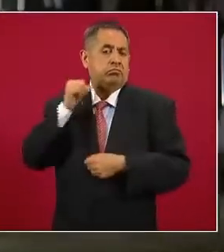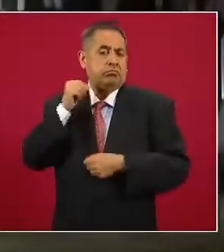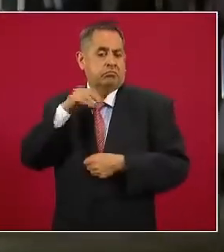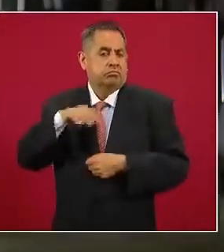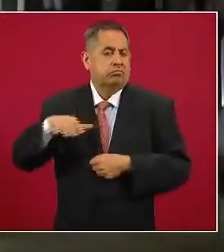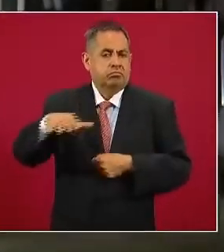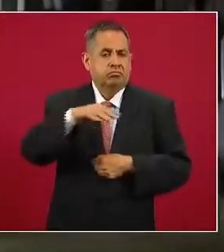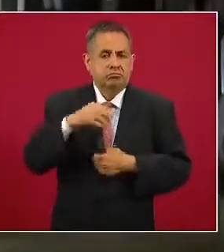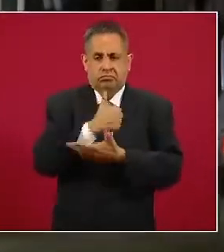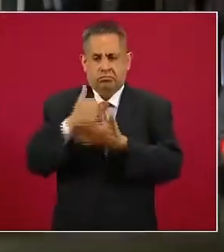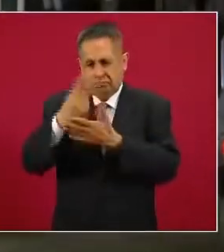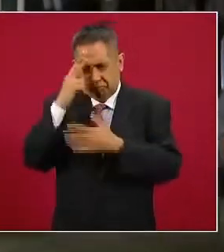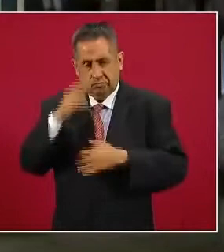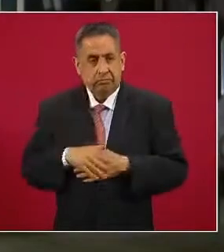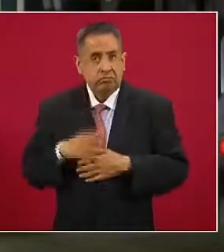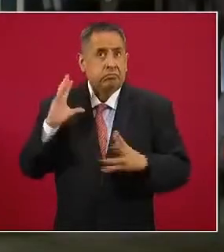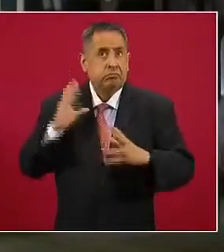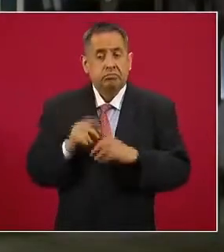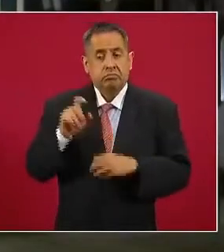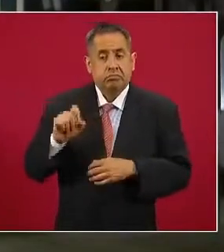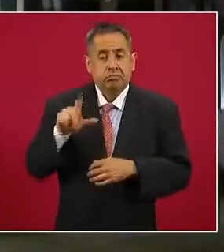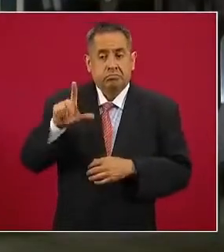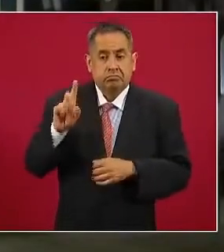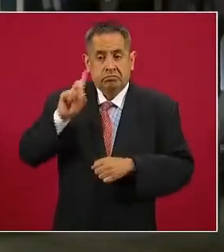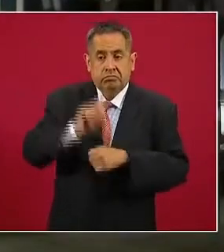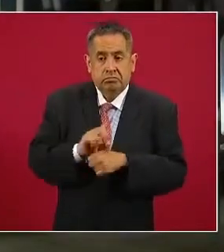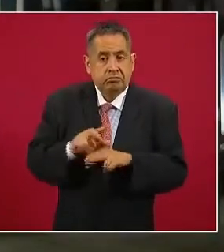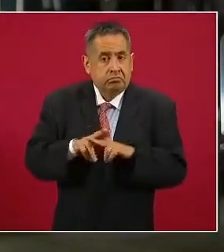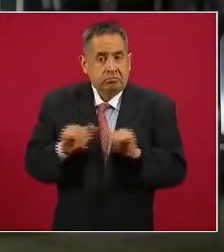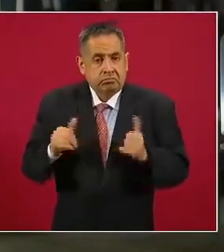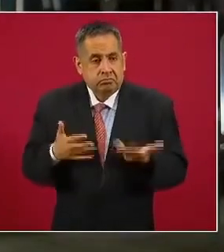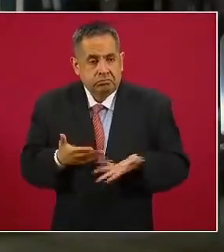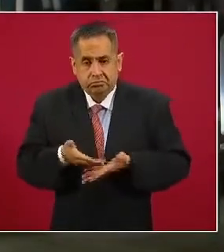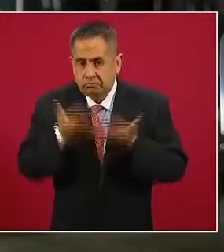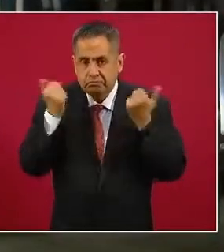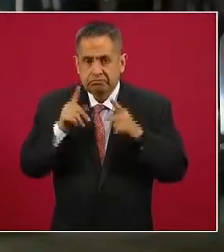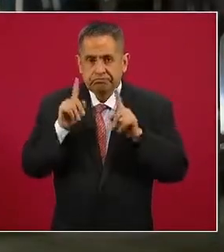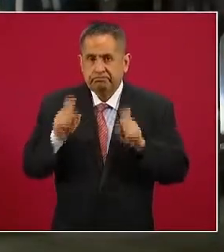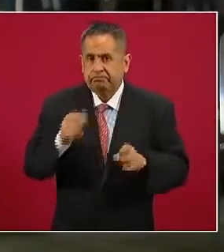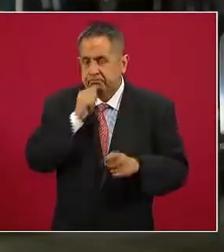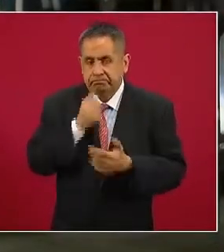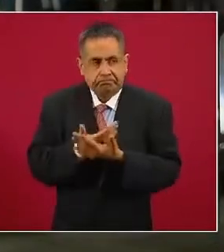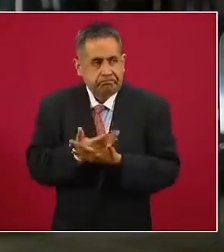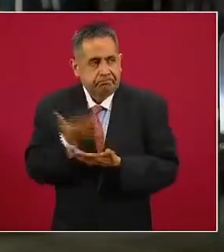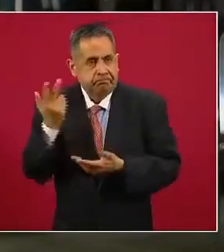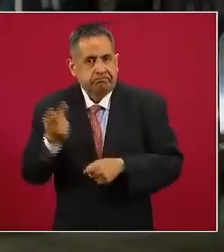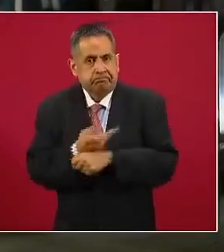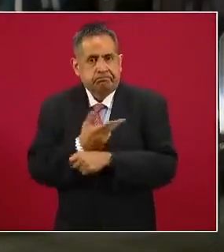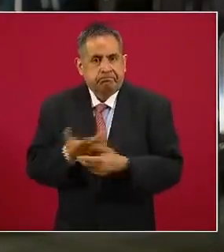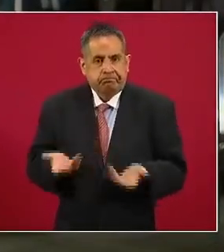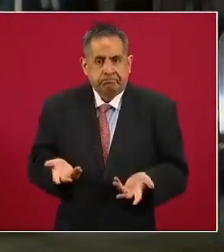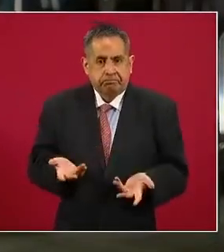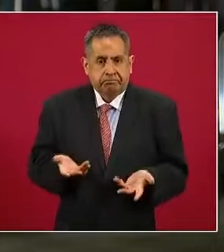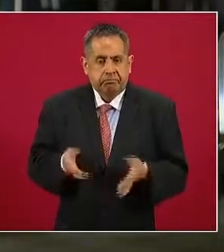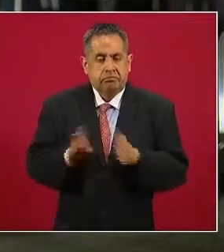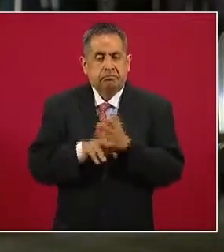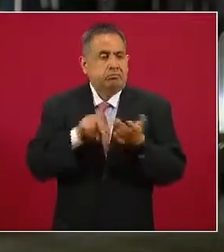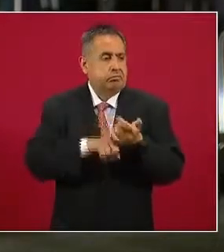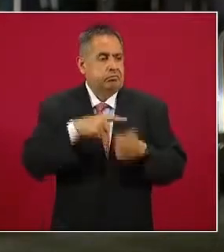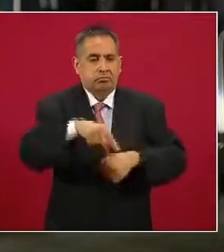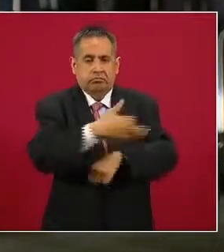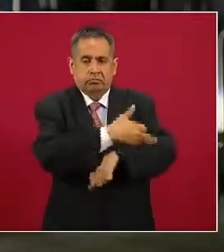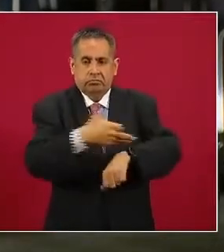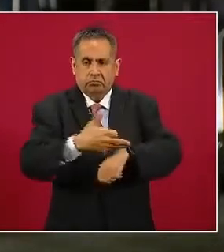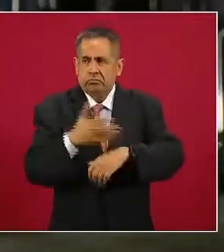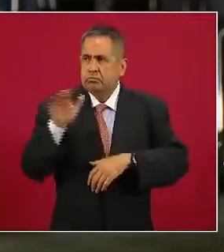México ya han pasado 27 días y no se tiene ningún avance no se sabe el planteamiento de la familia pues